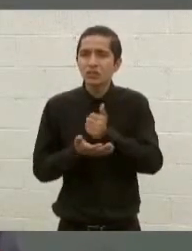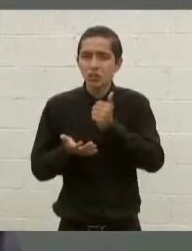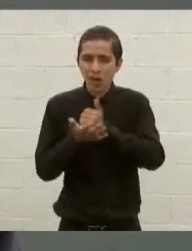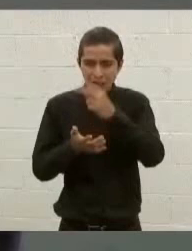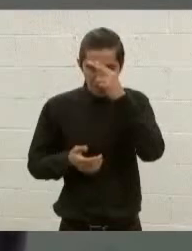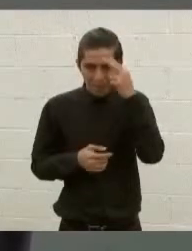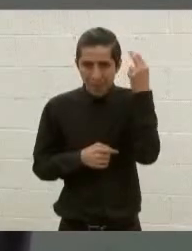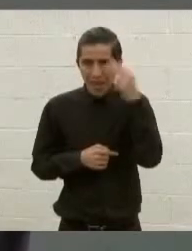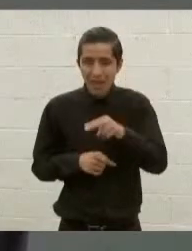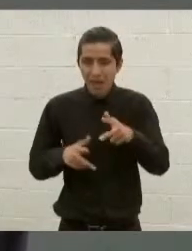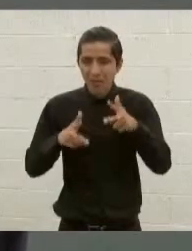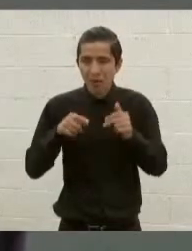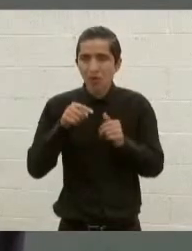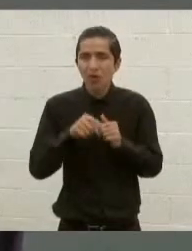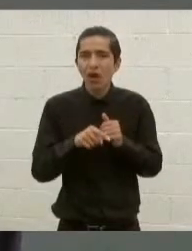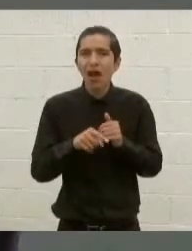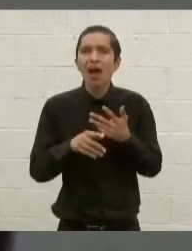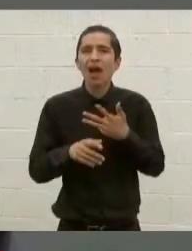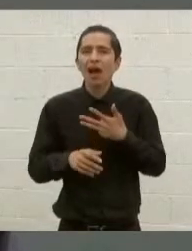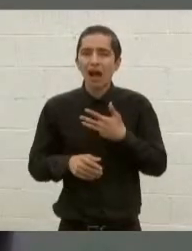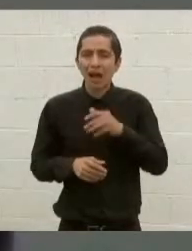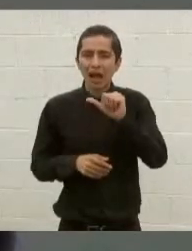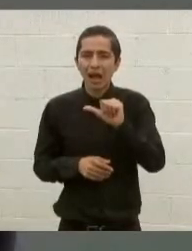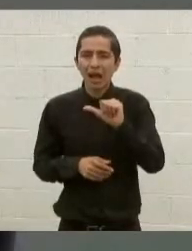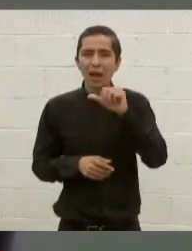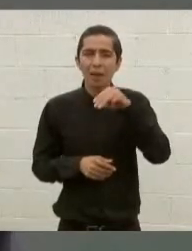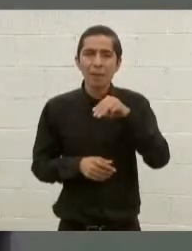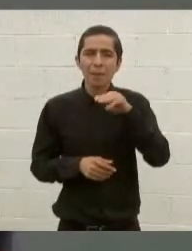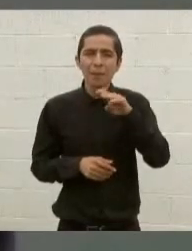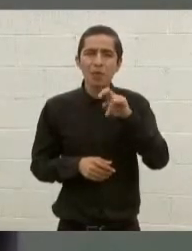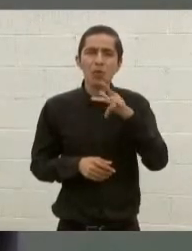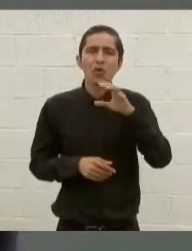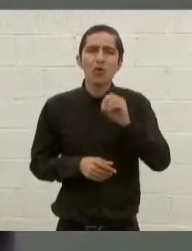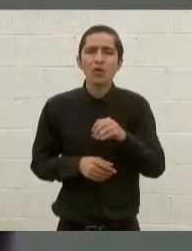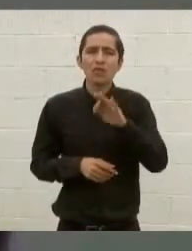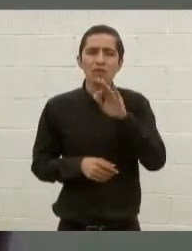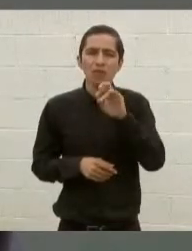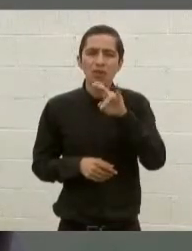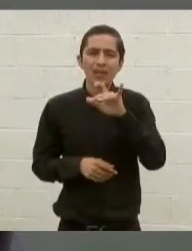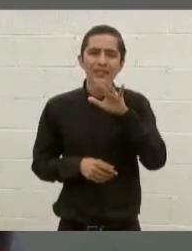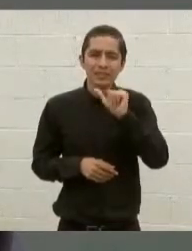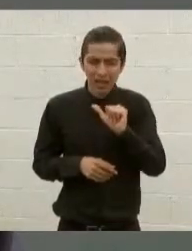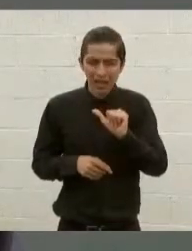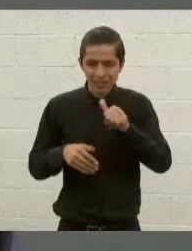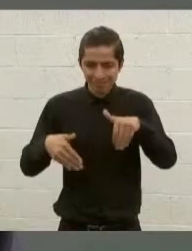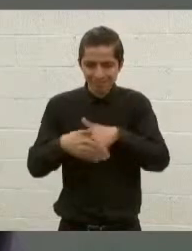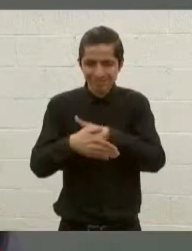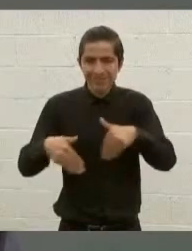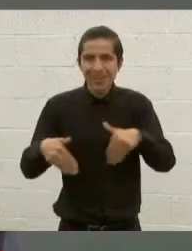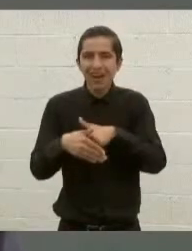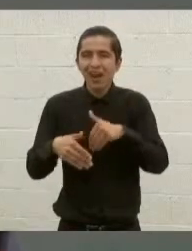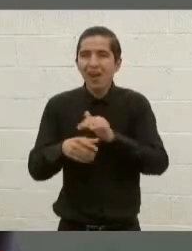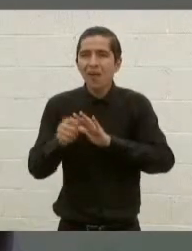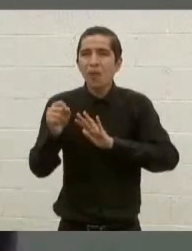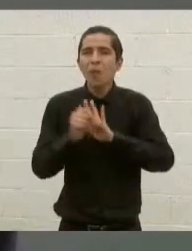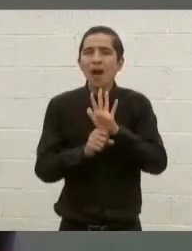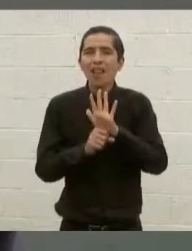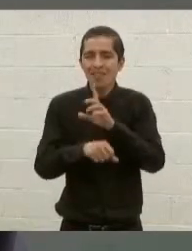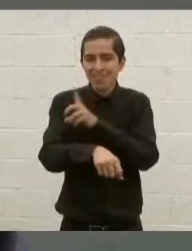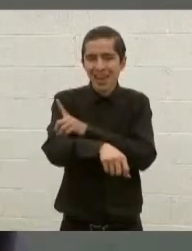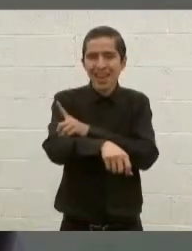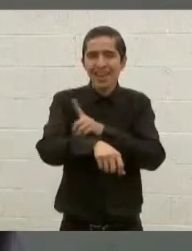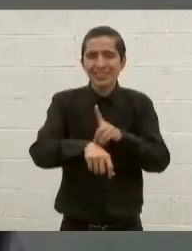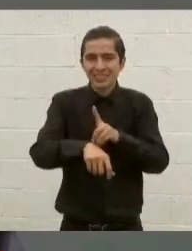Ciudad de México sobre Hamburgo y Florencia, Delegación Cuauhtémoc, en la que se encontraron